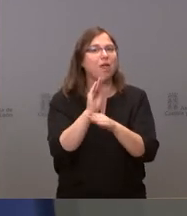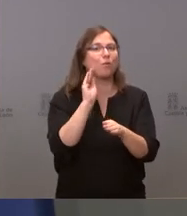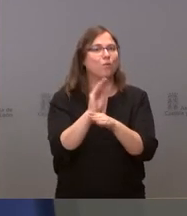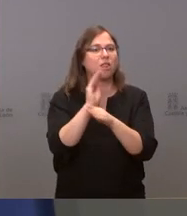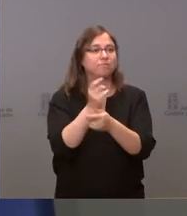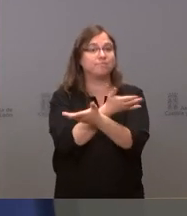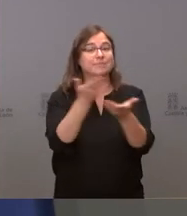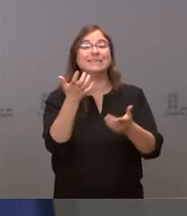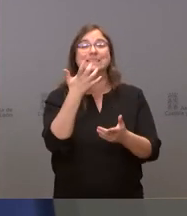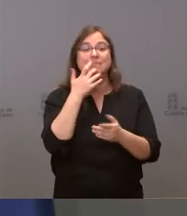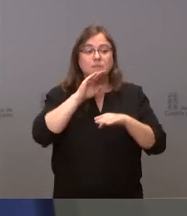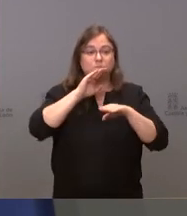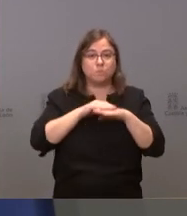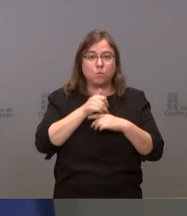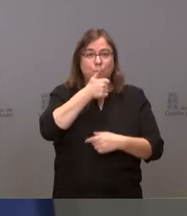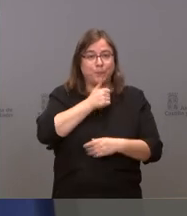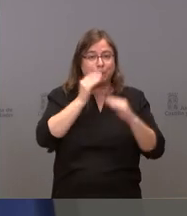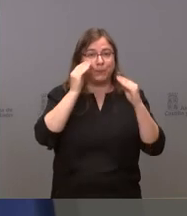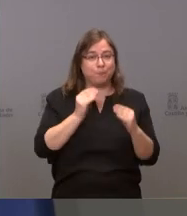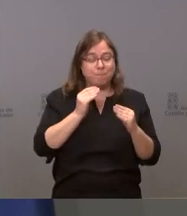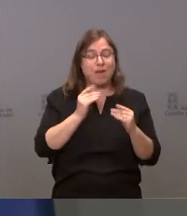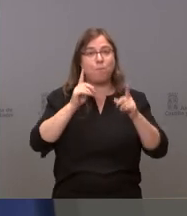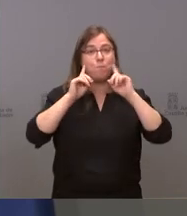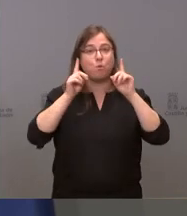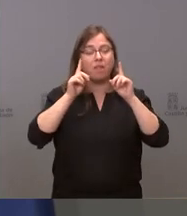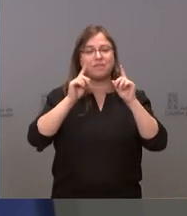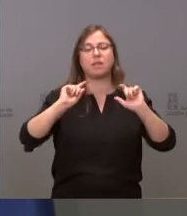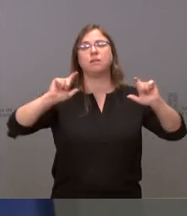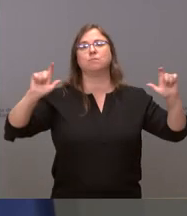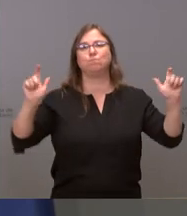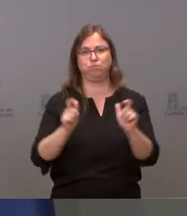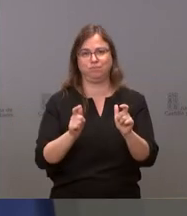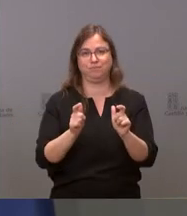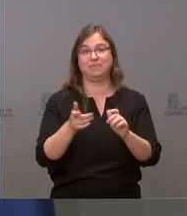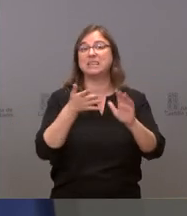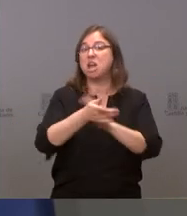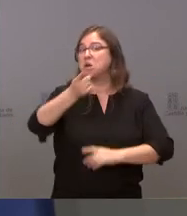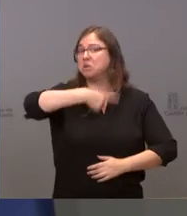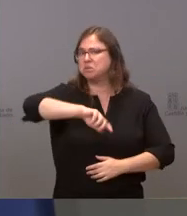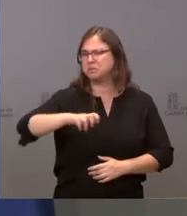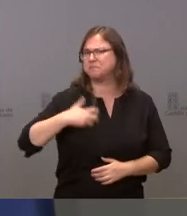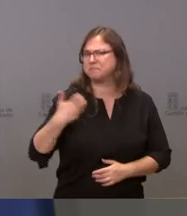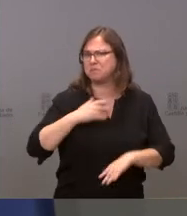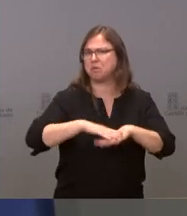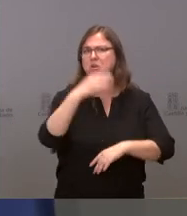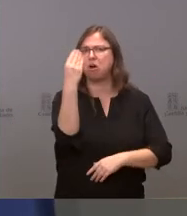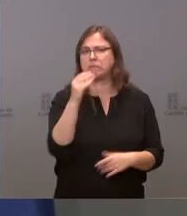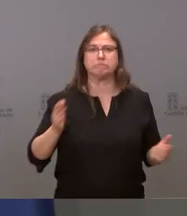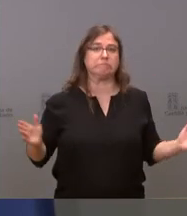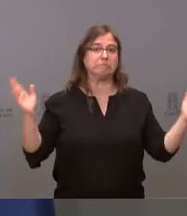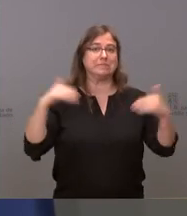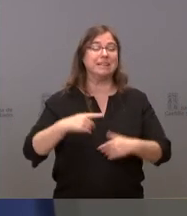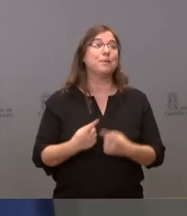los contagios disminuyan. Por tanto, no tenemos ninguna queja de los jóvenes, a pesar de que siempre hay quien